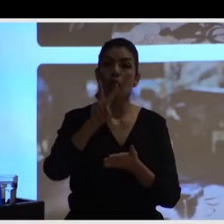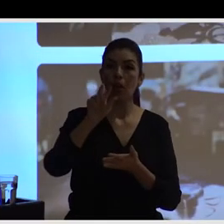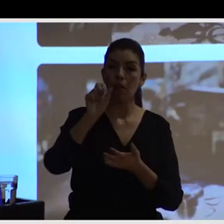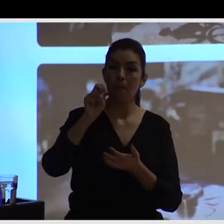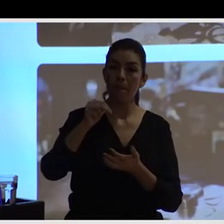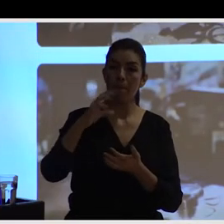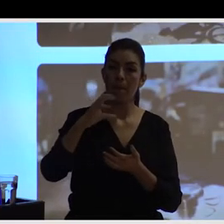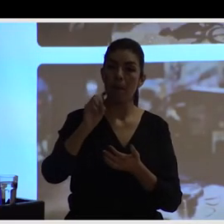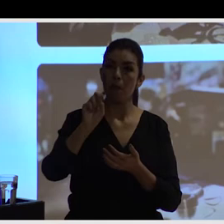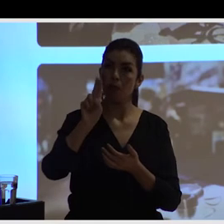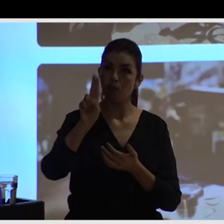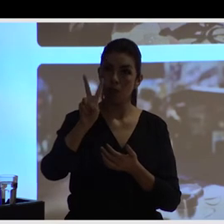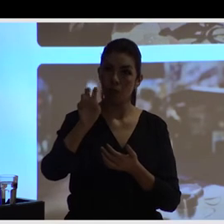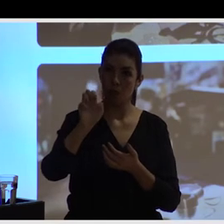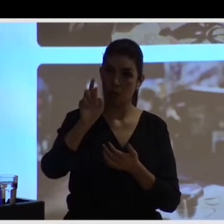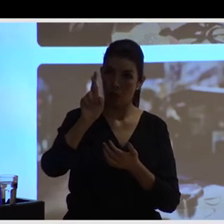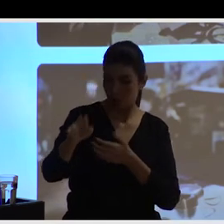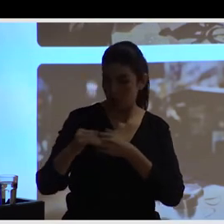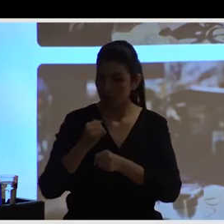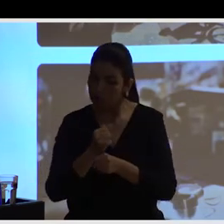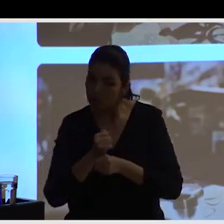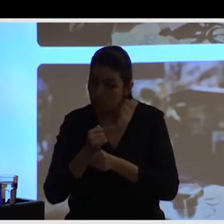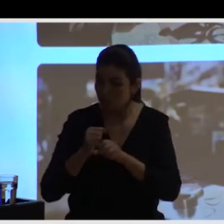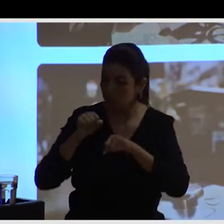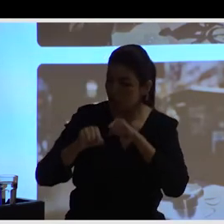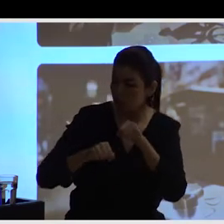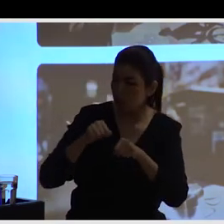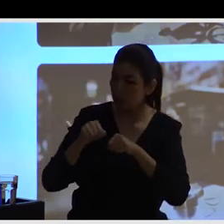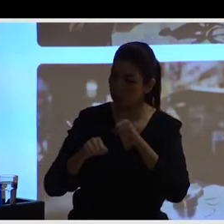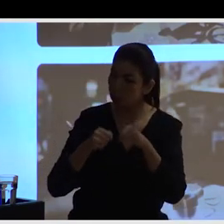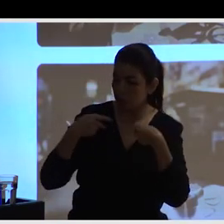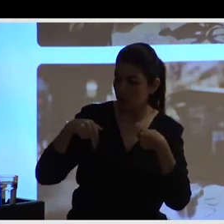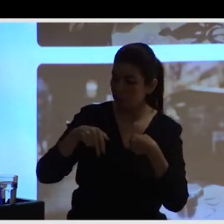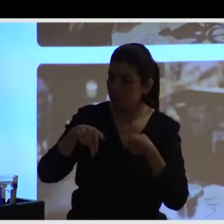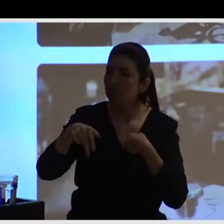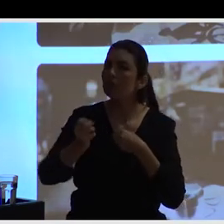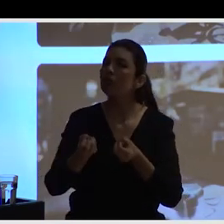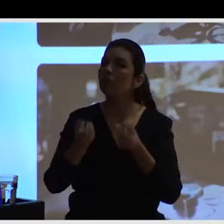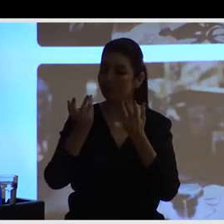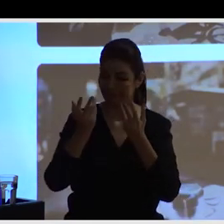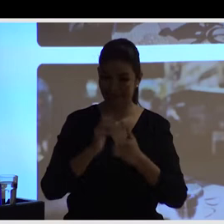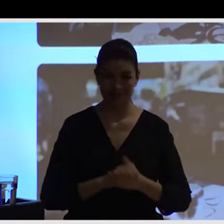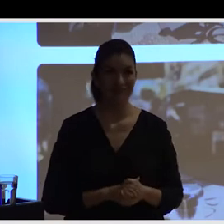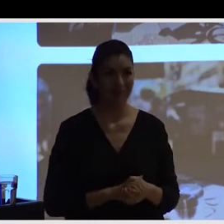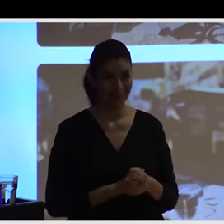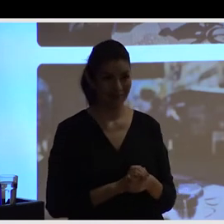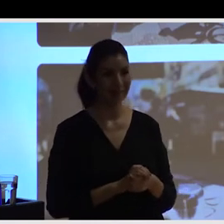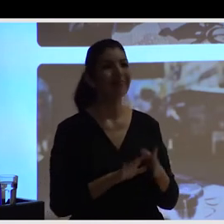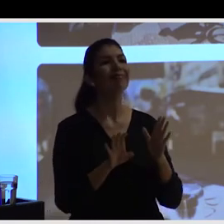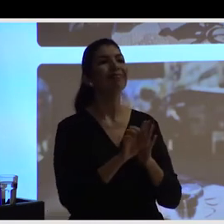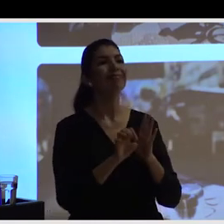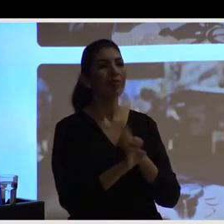Y lo hacemos así, de una manera un poquito old school, con estos clickers, estos son los que tienen las hostes en el avión, para